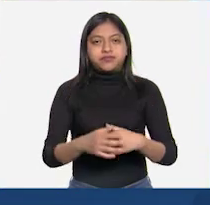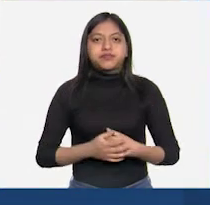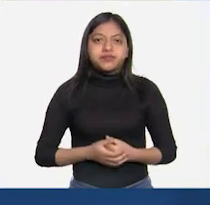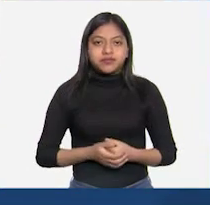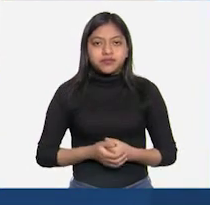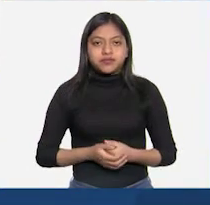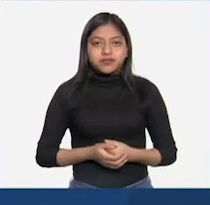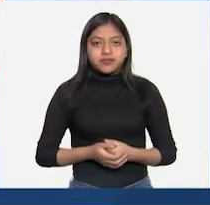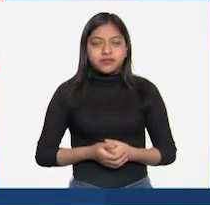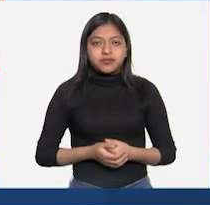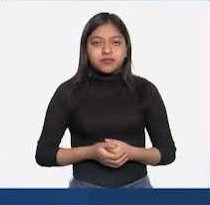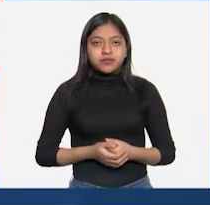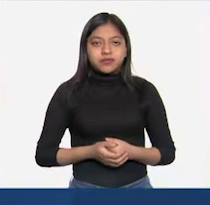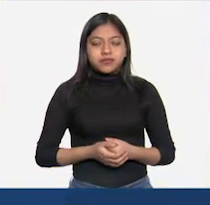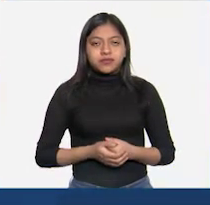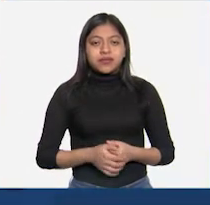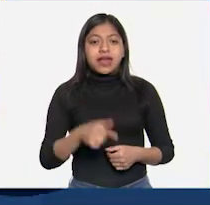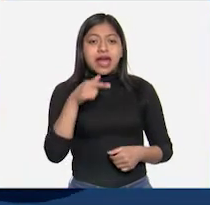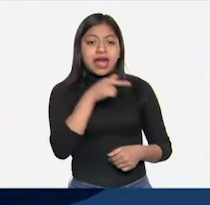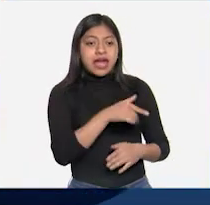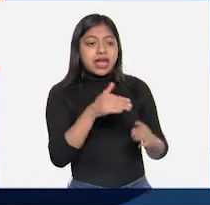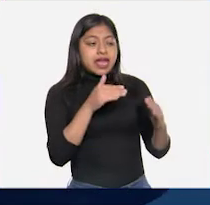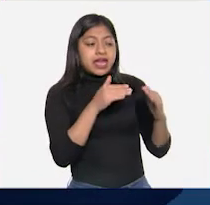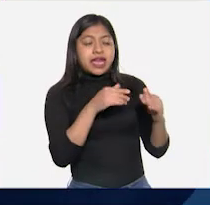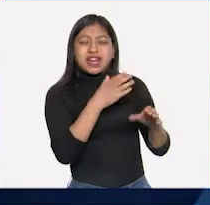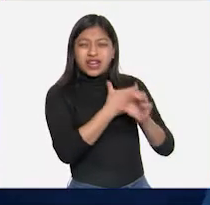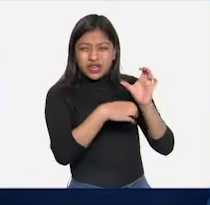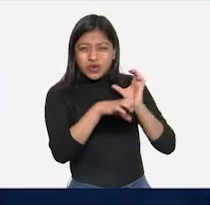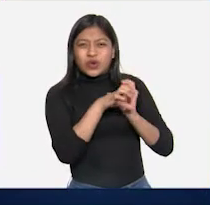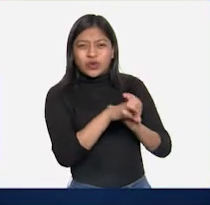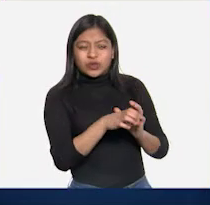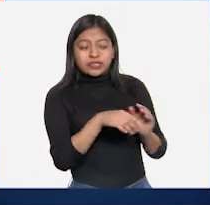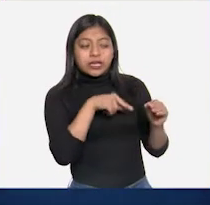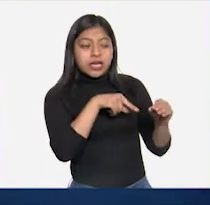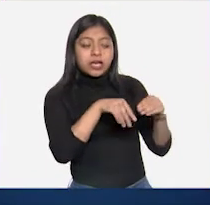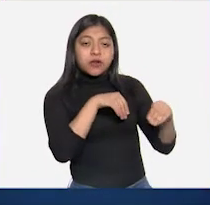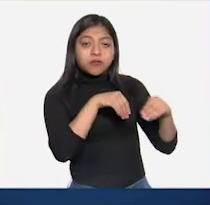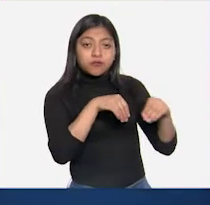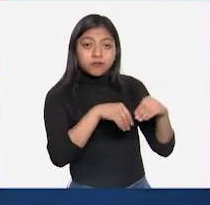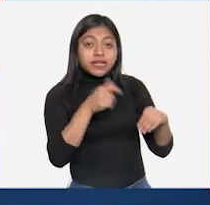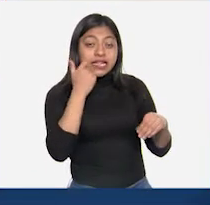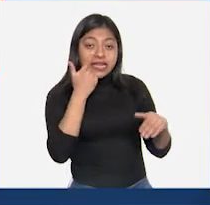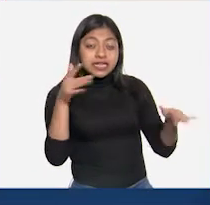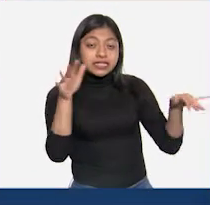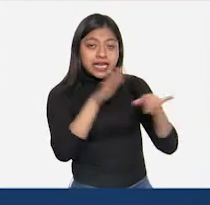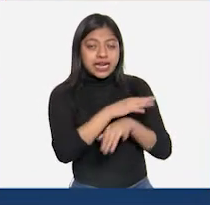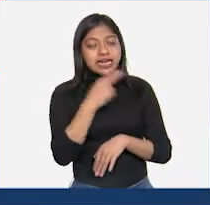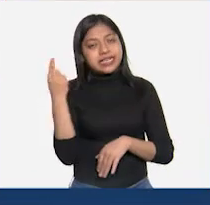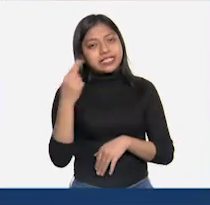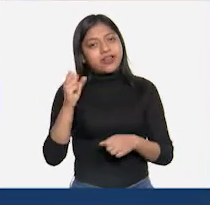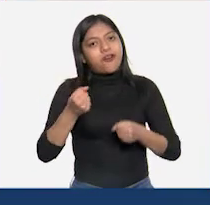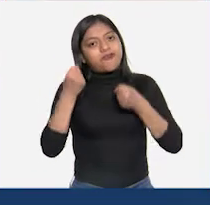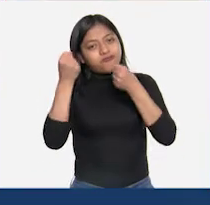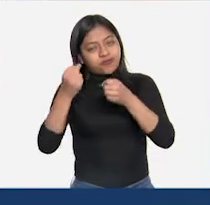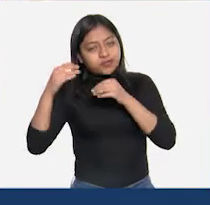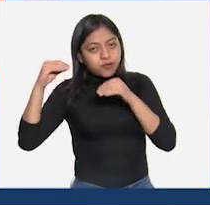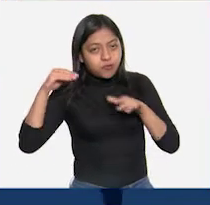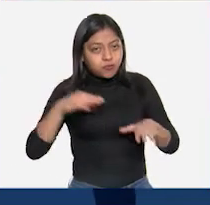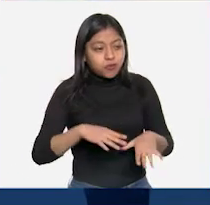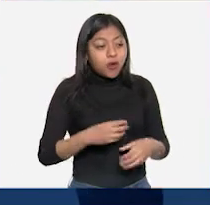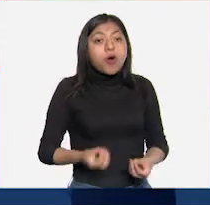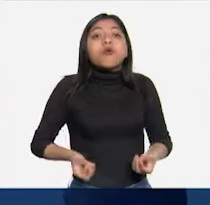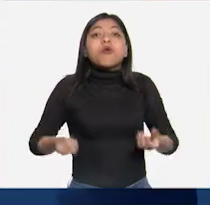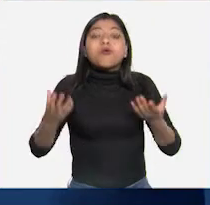Para cambiar el estado de movimiento de un objeto, se debe aplicar una fuerza externa. La cantidad de fuerza